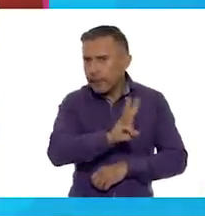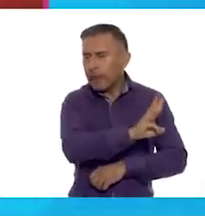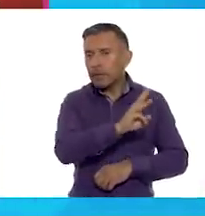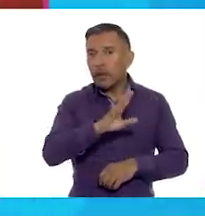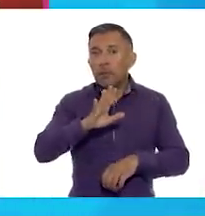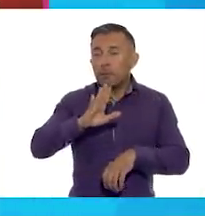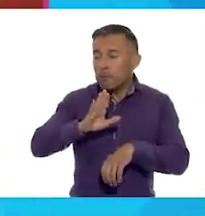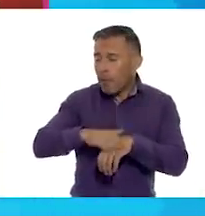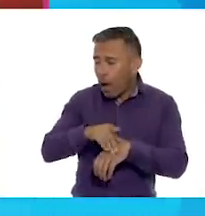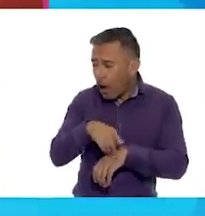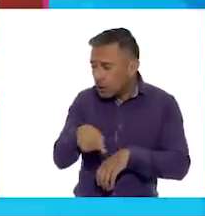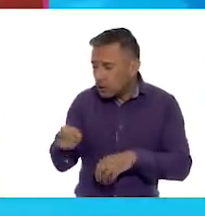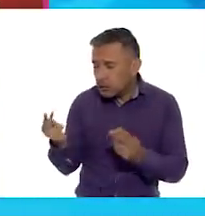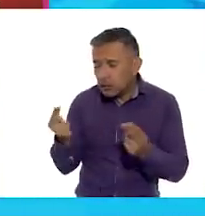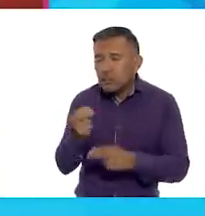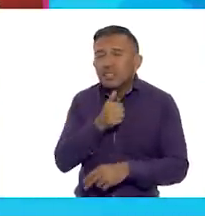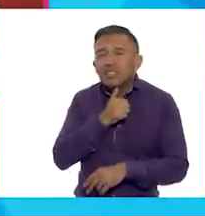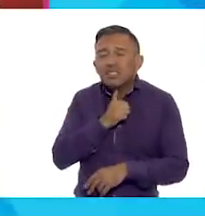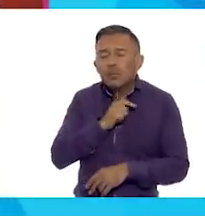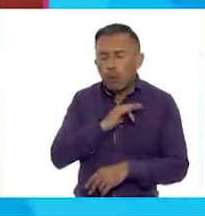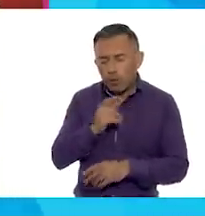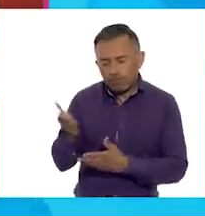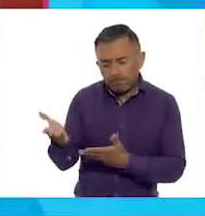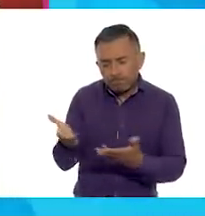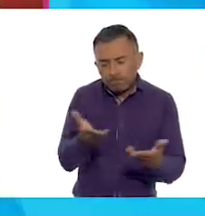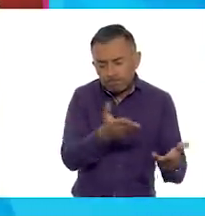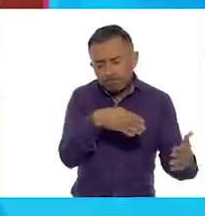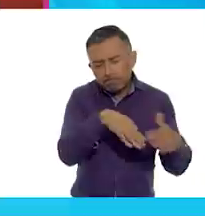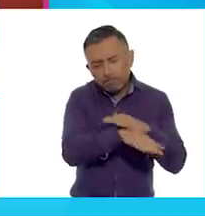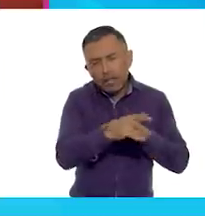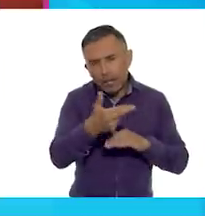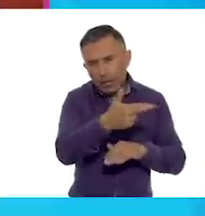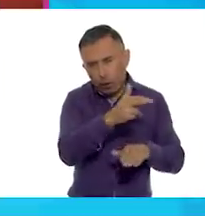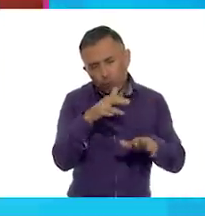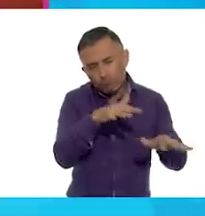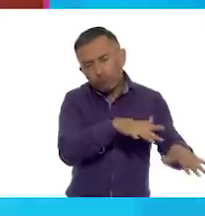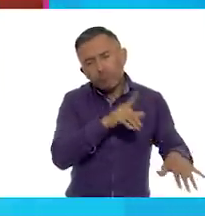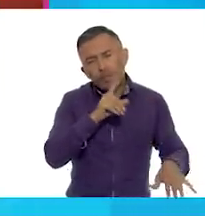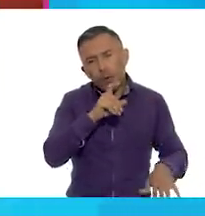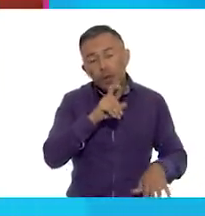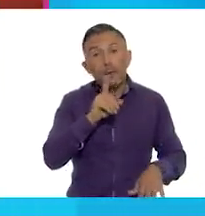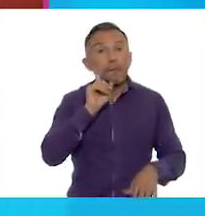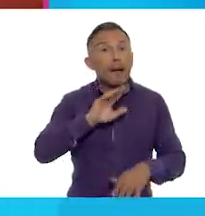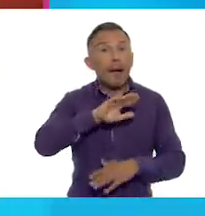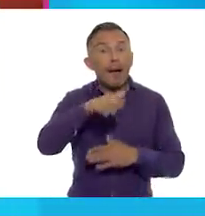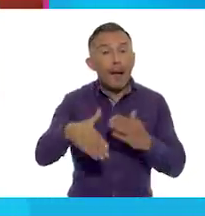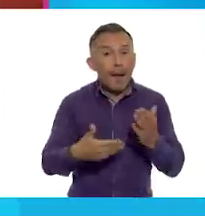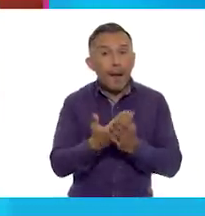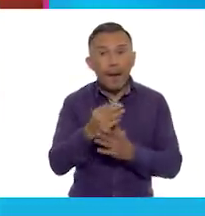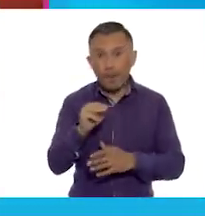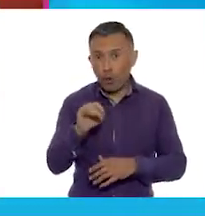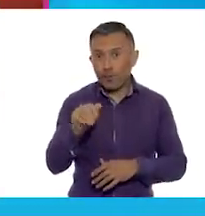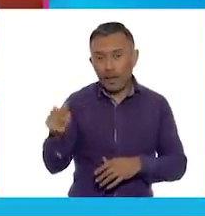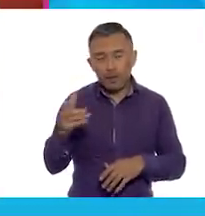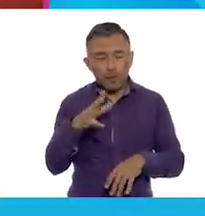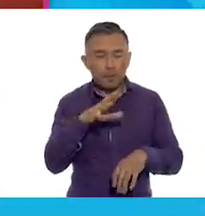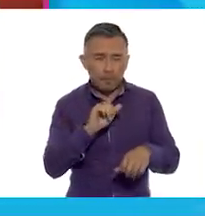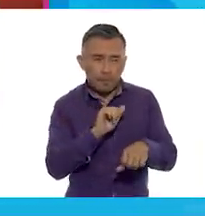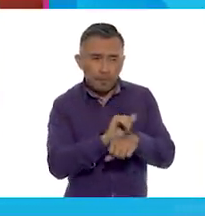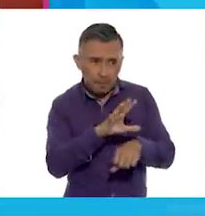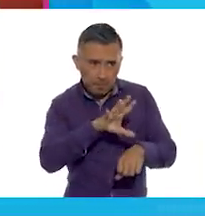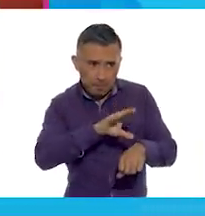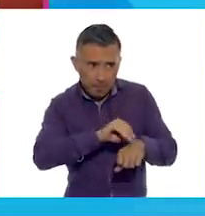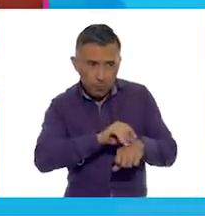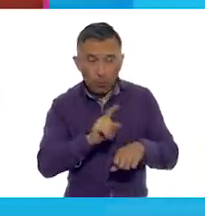a los más necesitados. Al otro día, pidió permiso para pasar la mona. En la entrada estaba un